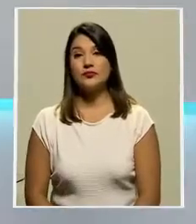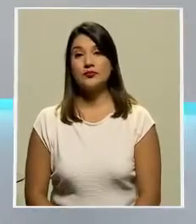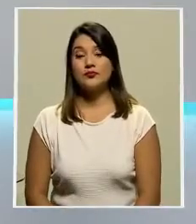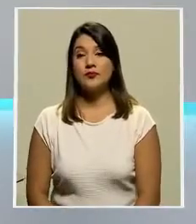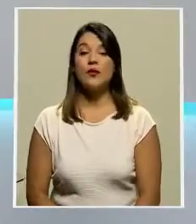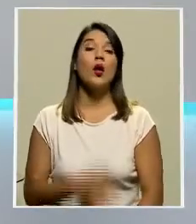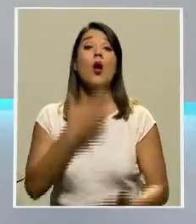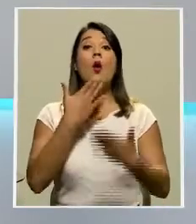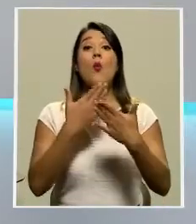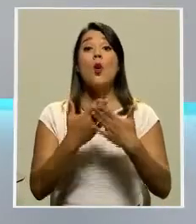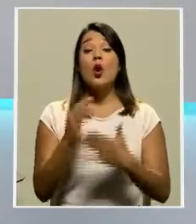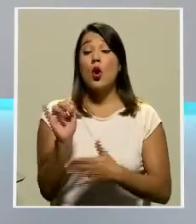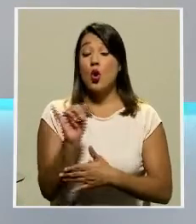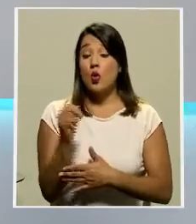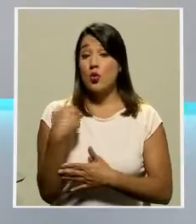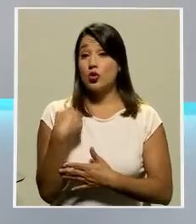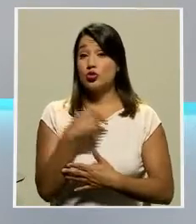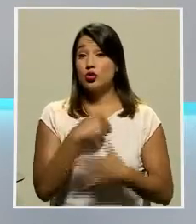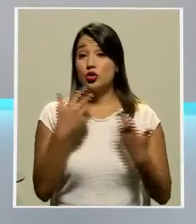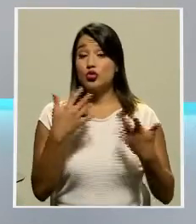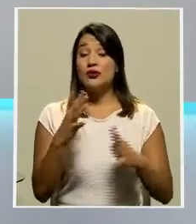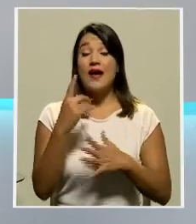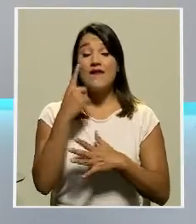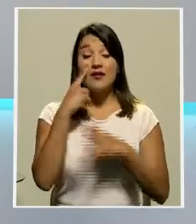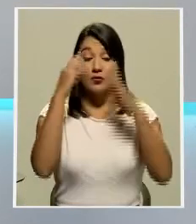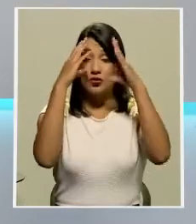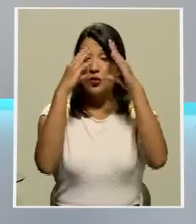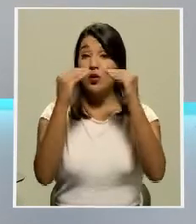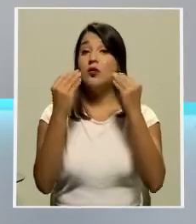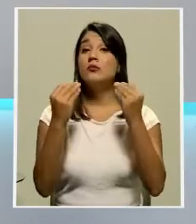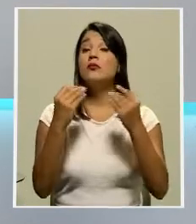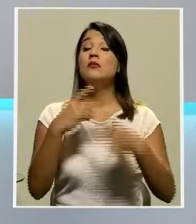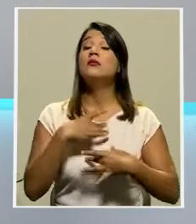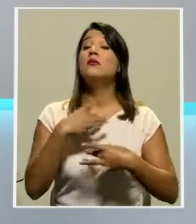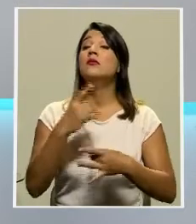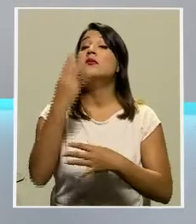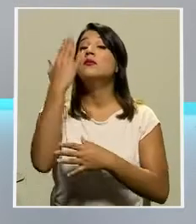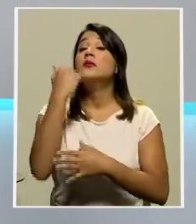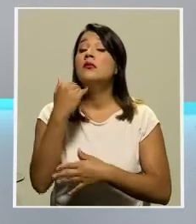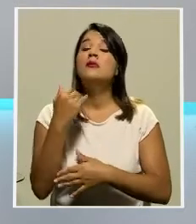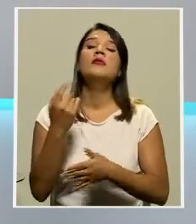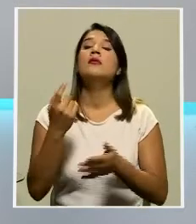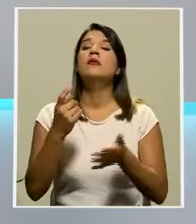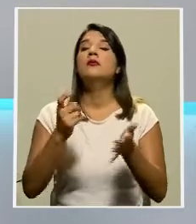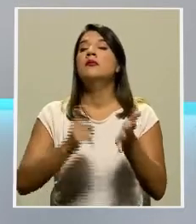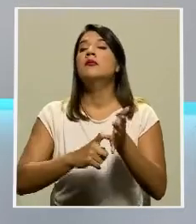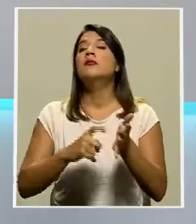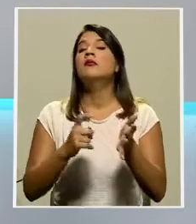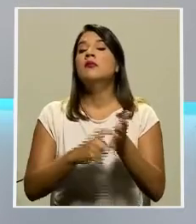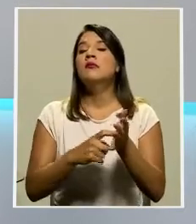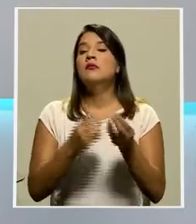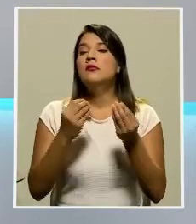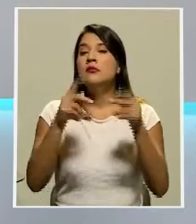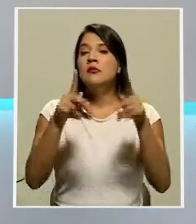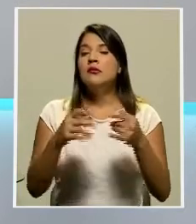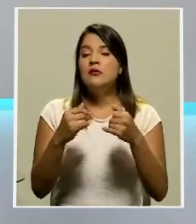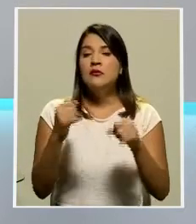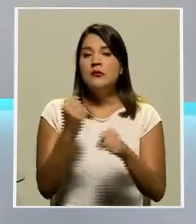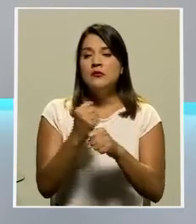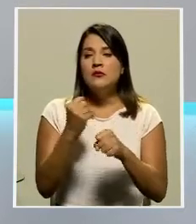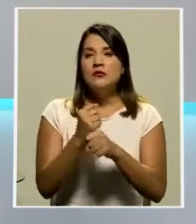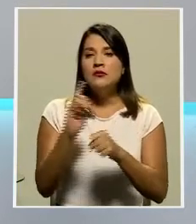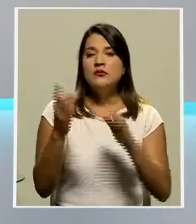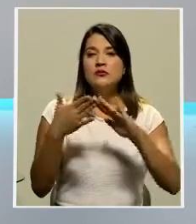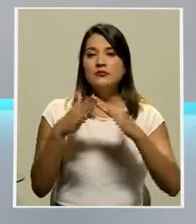Bueno, y como veíamos en la información, un dato bastante interesante es que se registra mayor desempleo en la zona urbana y existe una